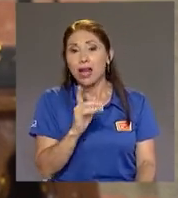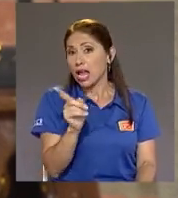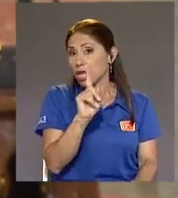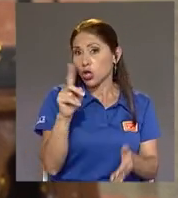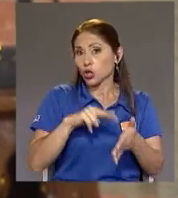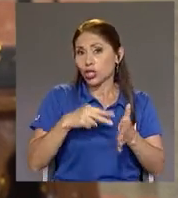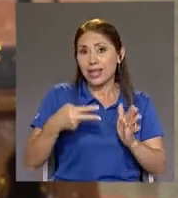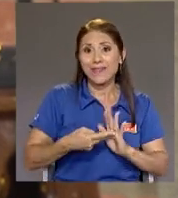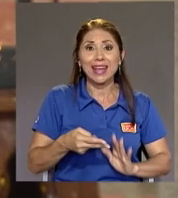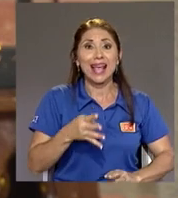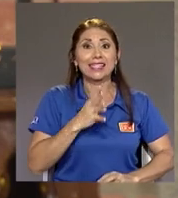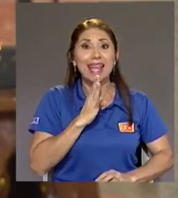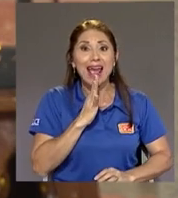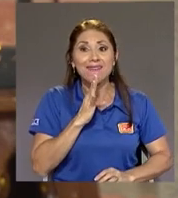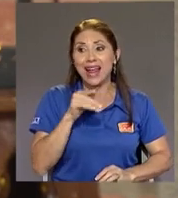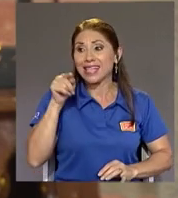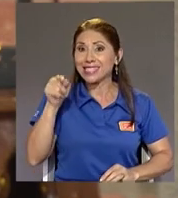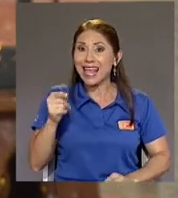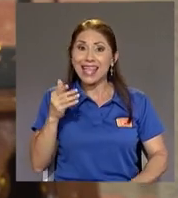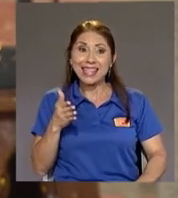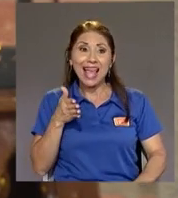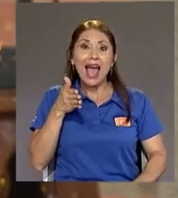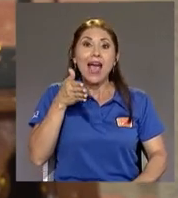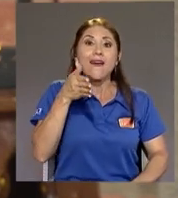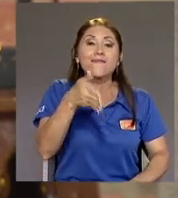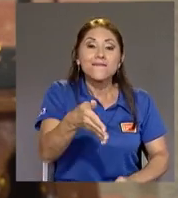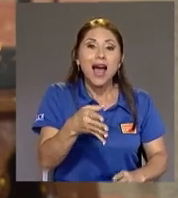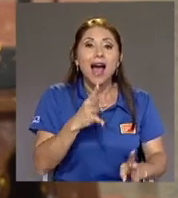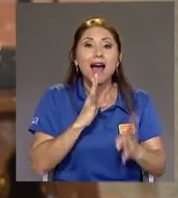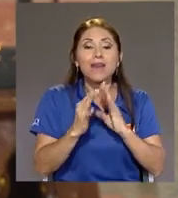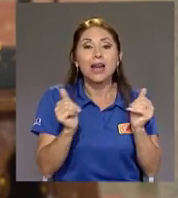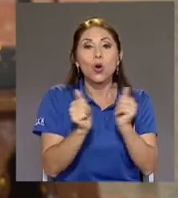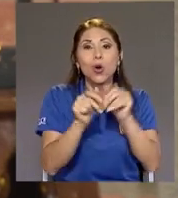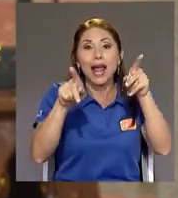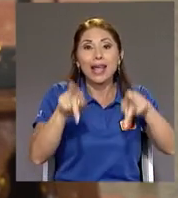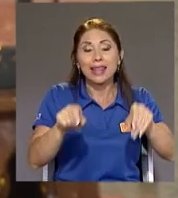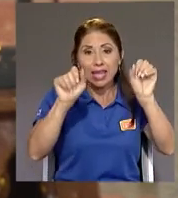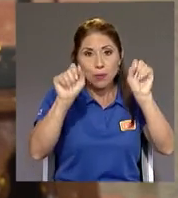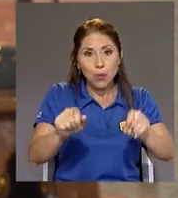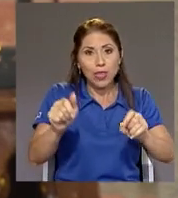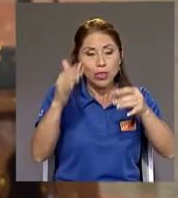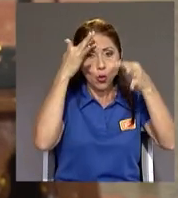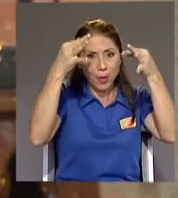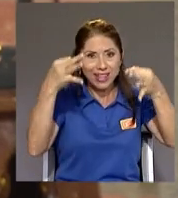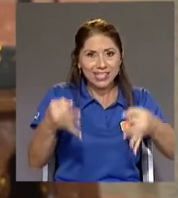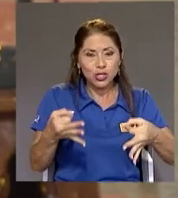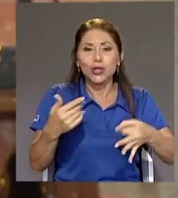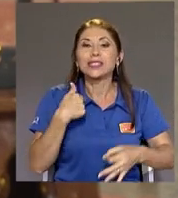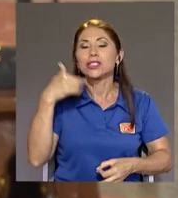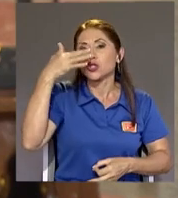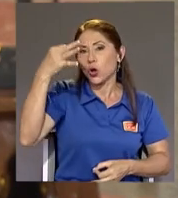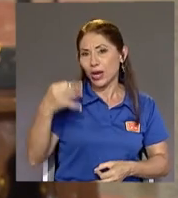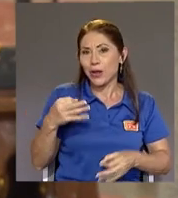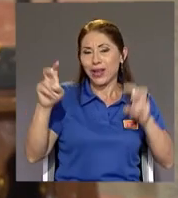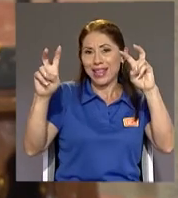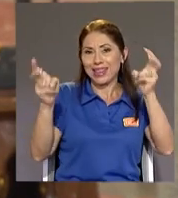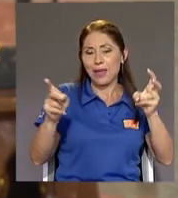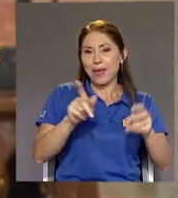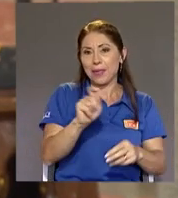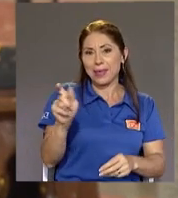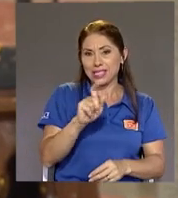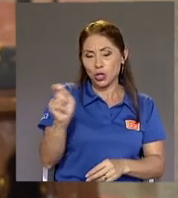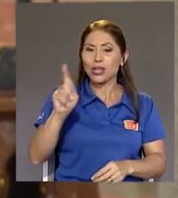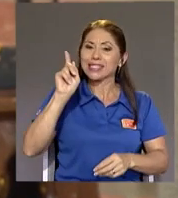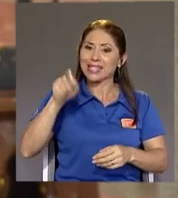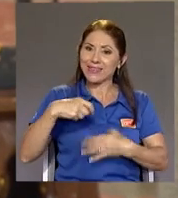Es que va a hablar Con la gente Que puede tomar decisiones Yo creo que En el tema De las pensiones Creo que hay acciones Que